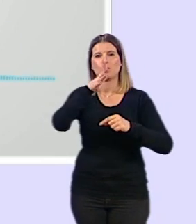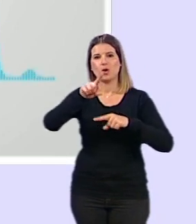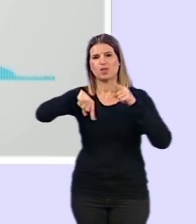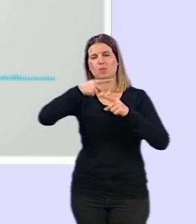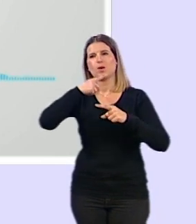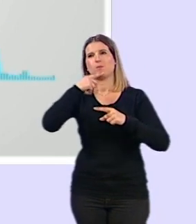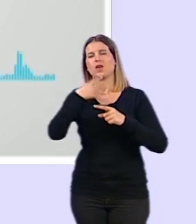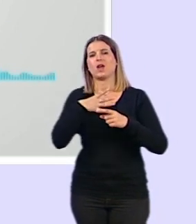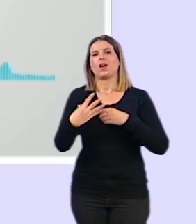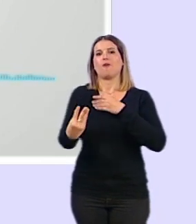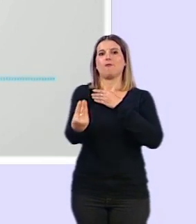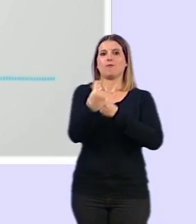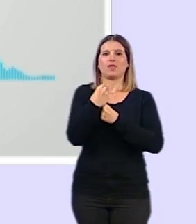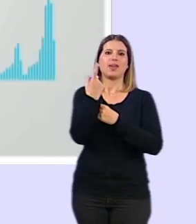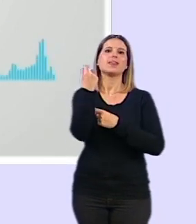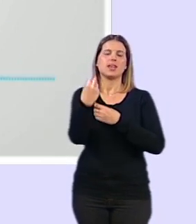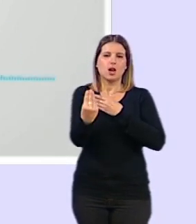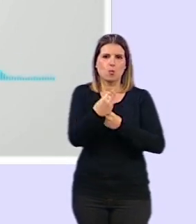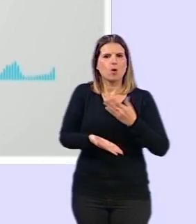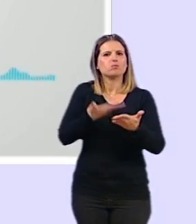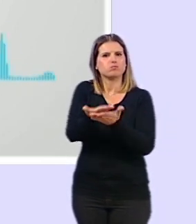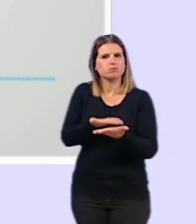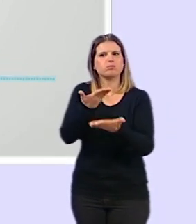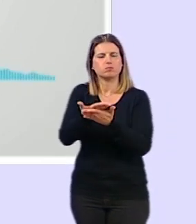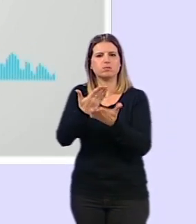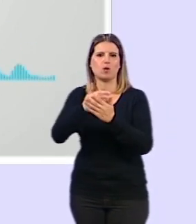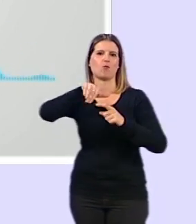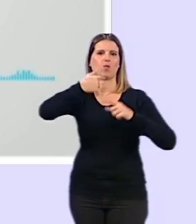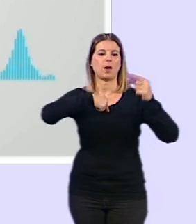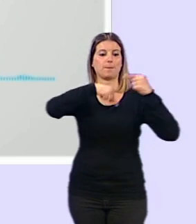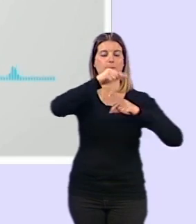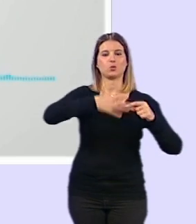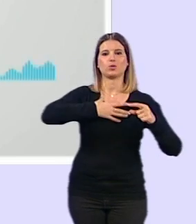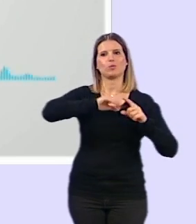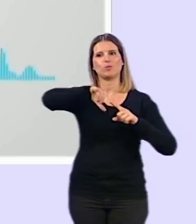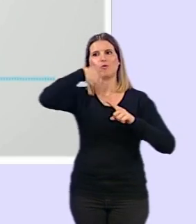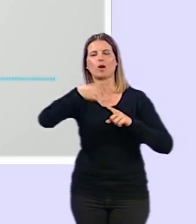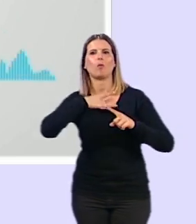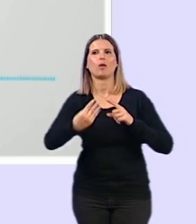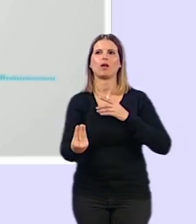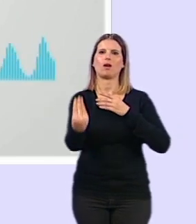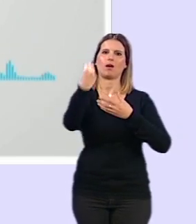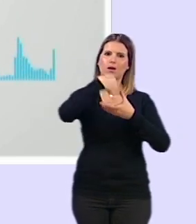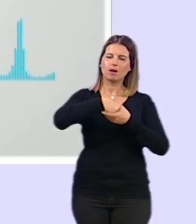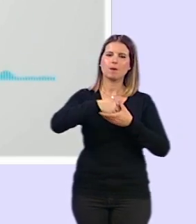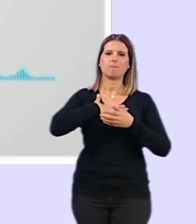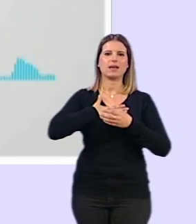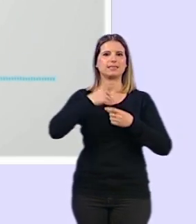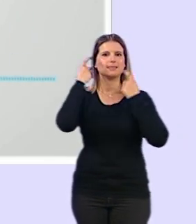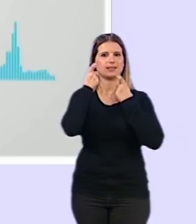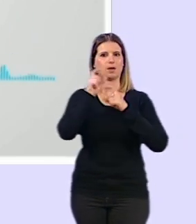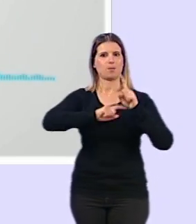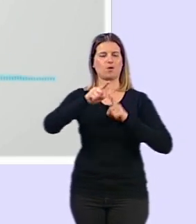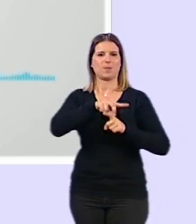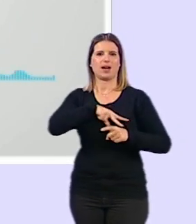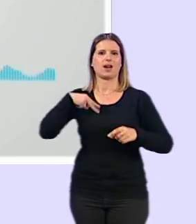fondos, y eso es lo que vamos a seguir demandando, fuera del presupuesto municipal para dar cobertura a todos los problemas, digamos, generados